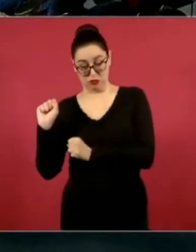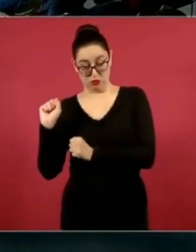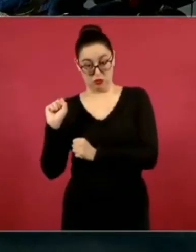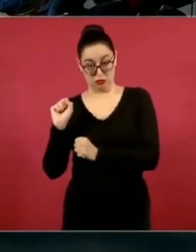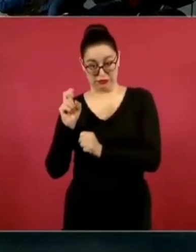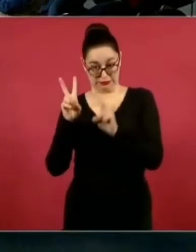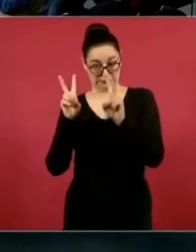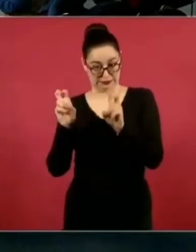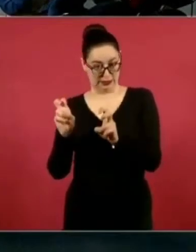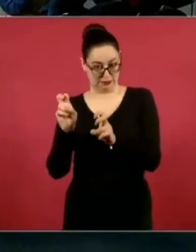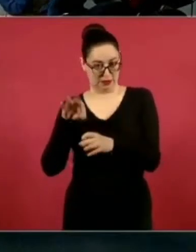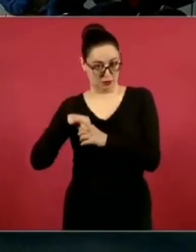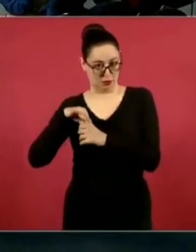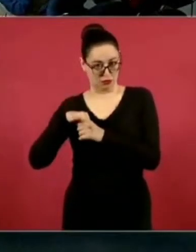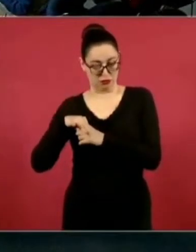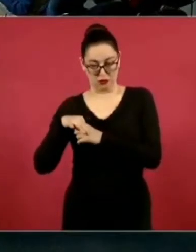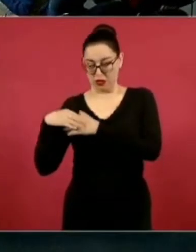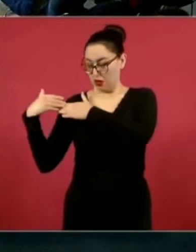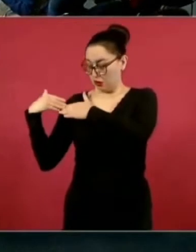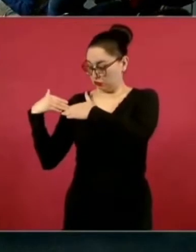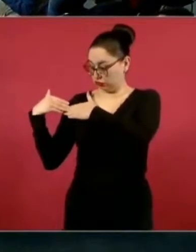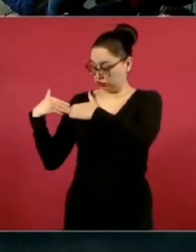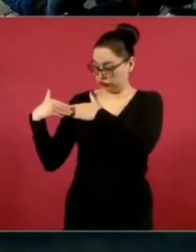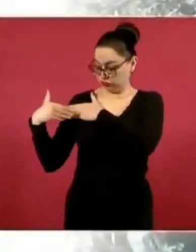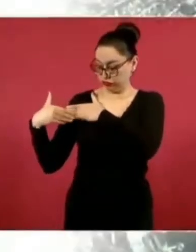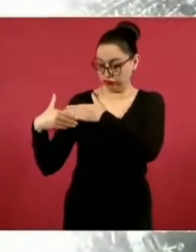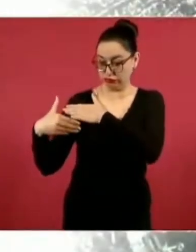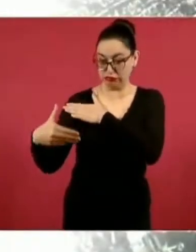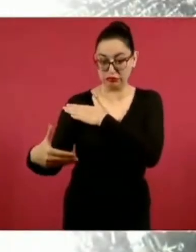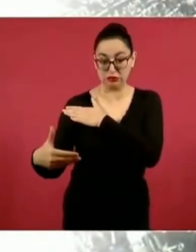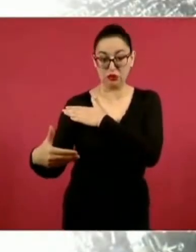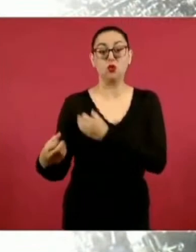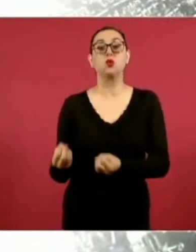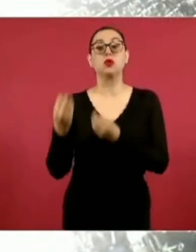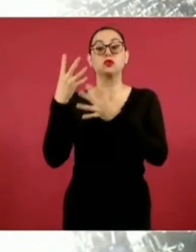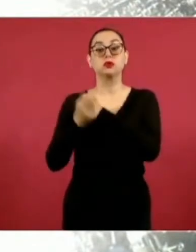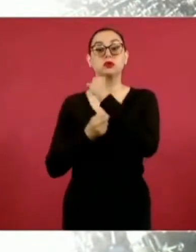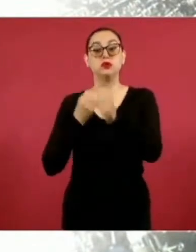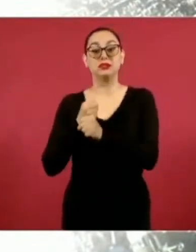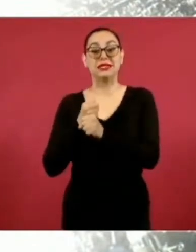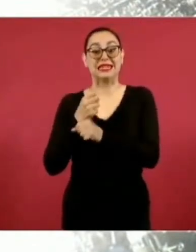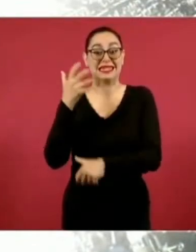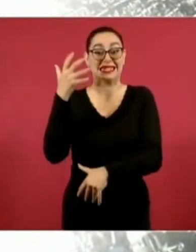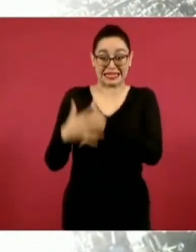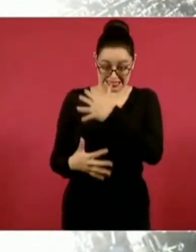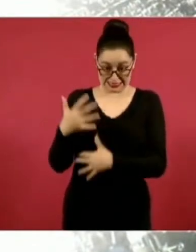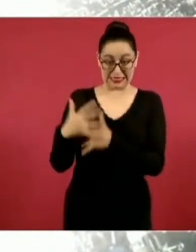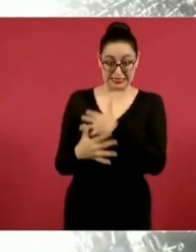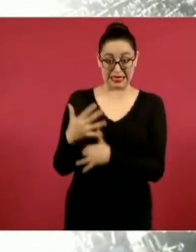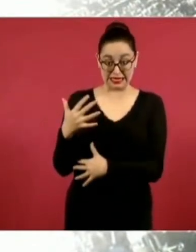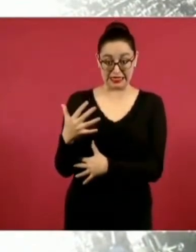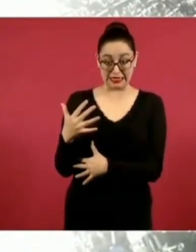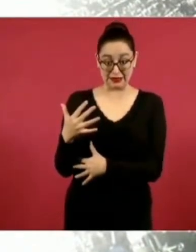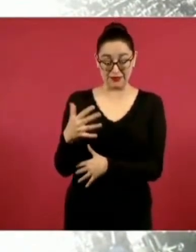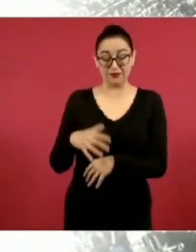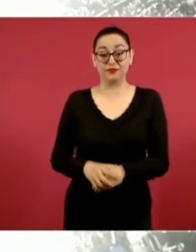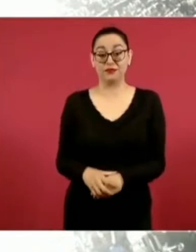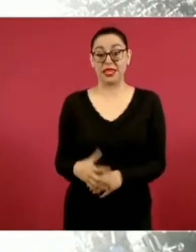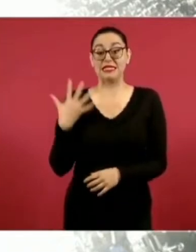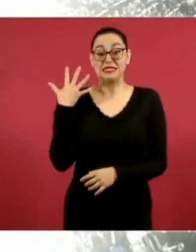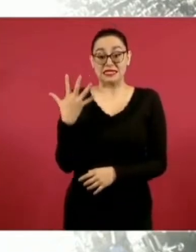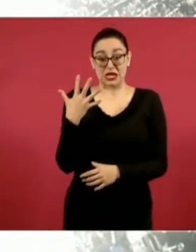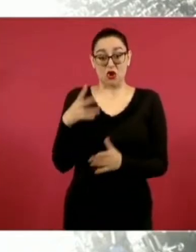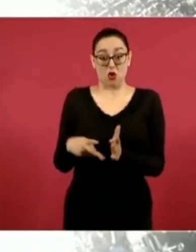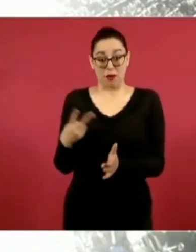Quince. Quince. Quince. han habido cinco elecciones.